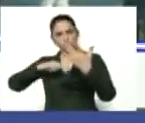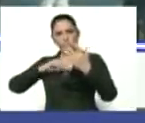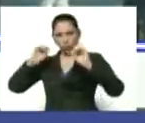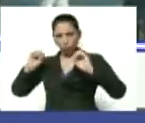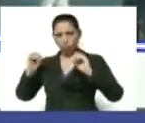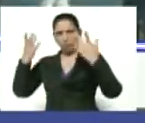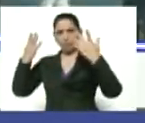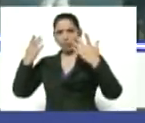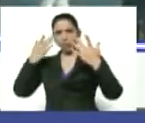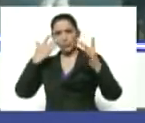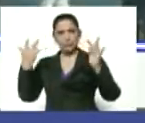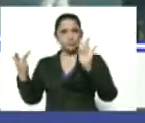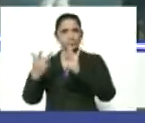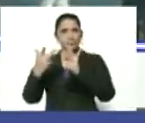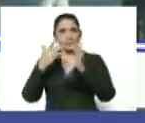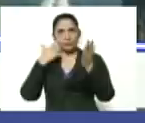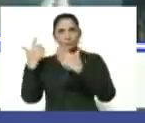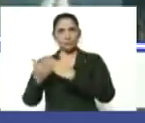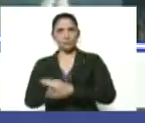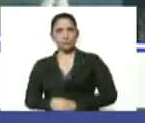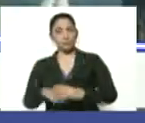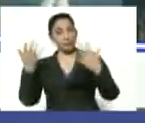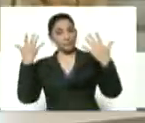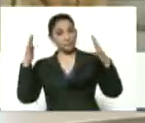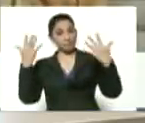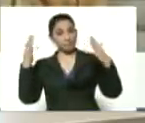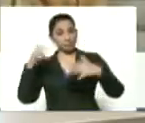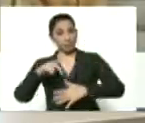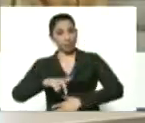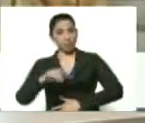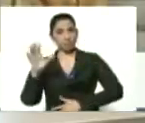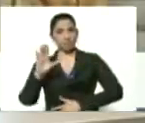venciendo adelante presidente bueno un aplauso desde aquí